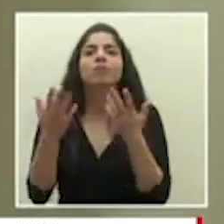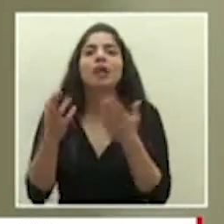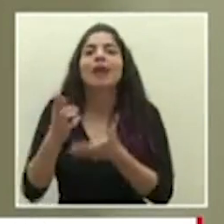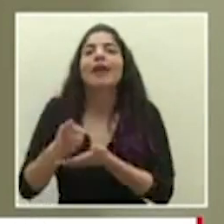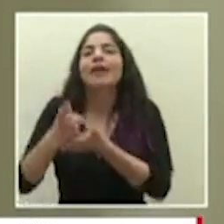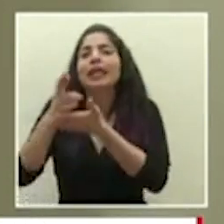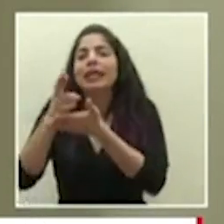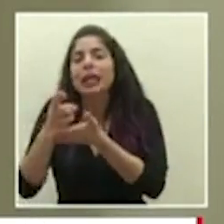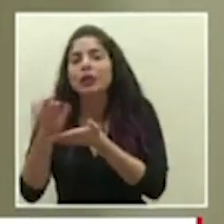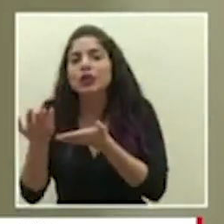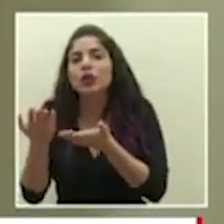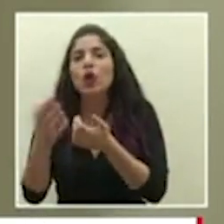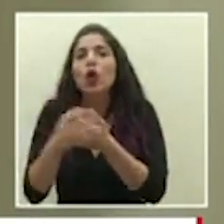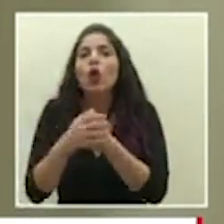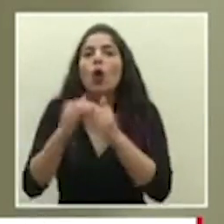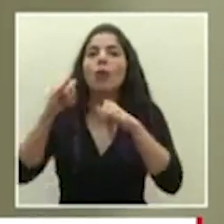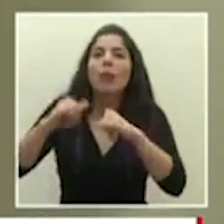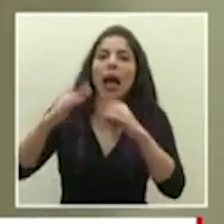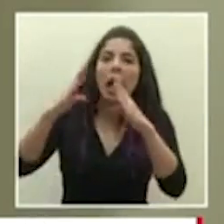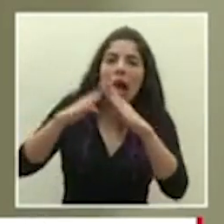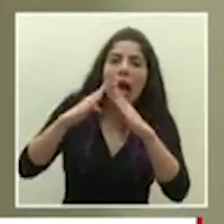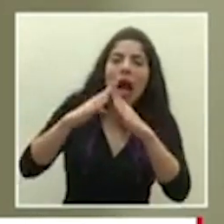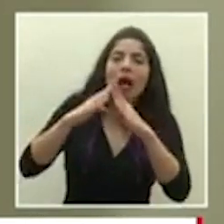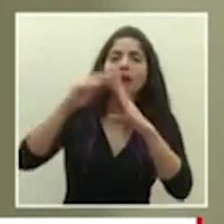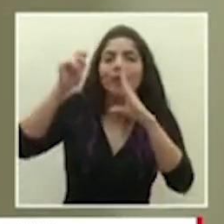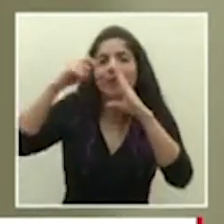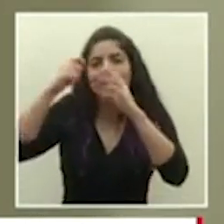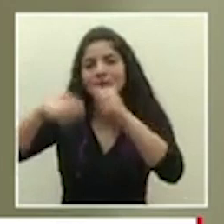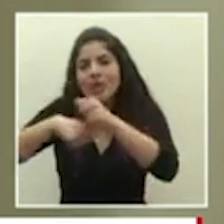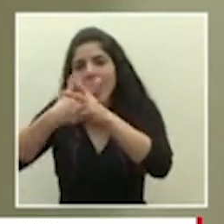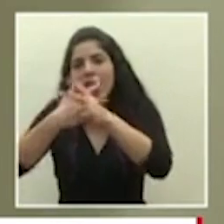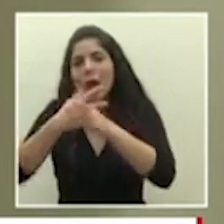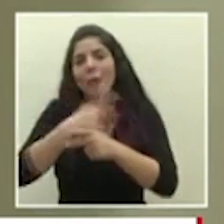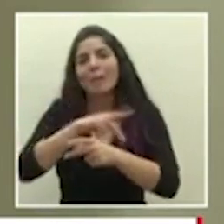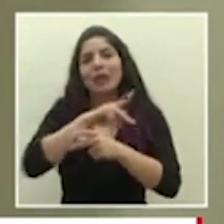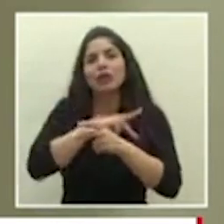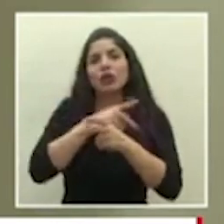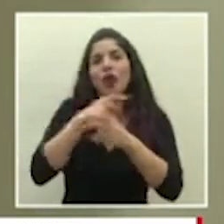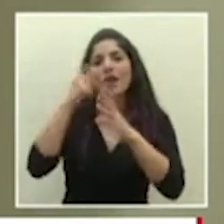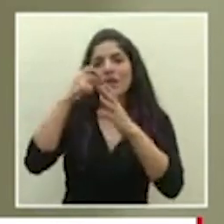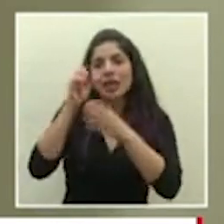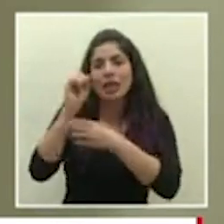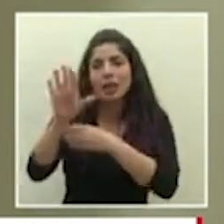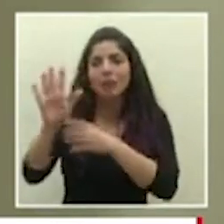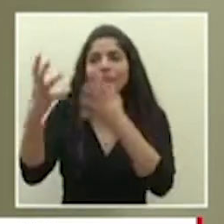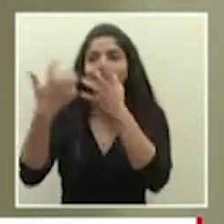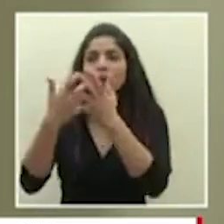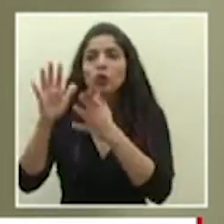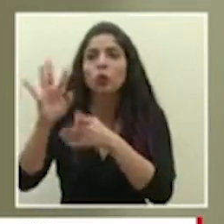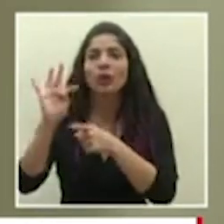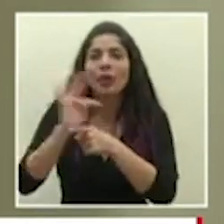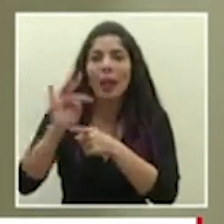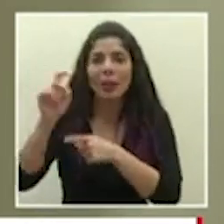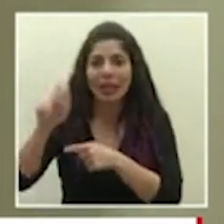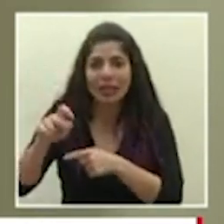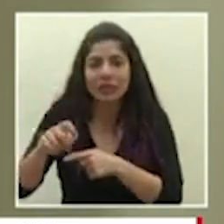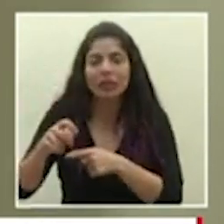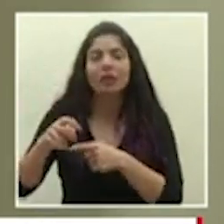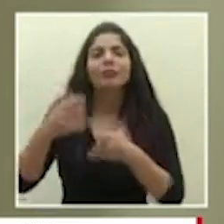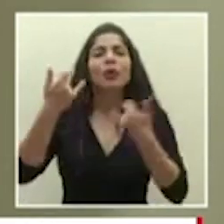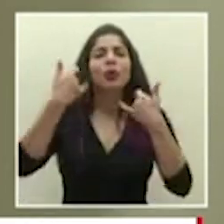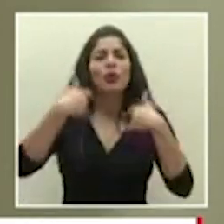rehabilitación en casa había videos personalizados para el tipo de terapia que se ocupa siguen en pie